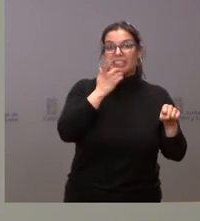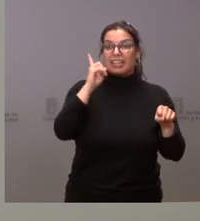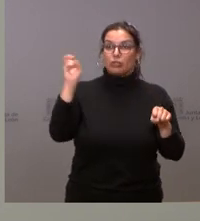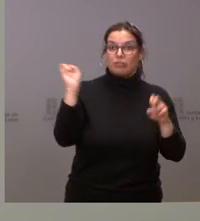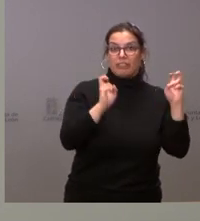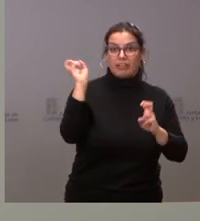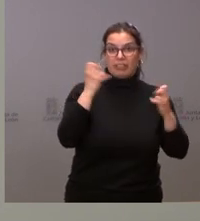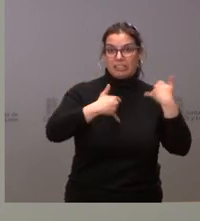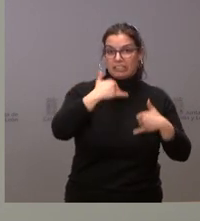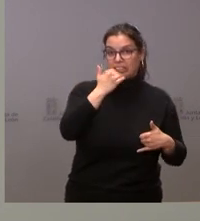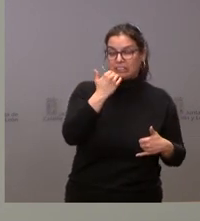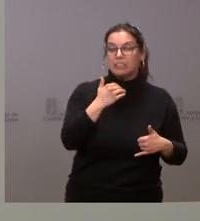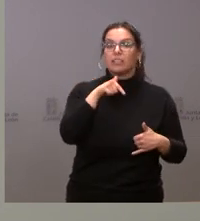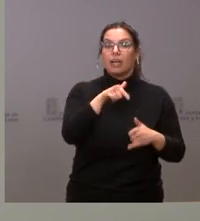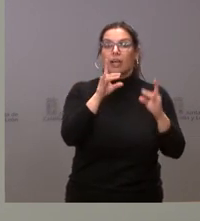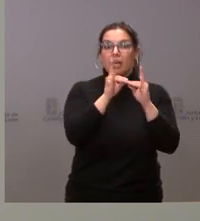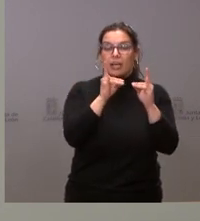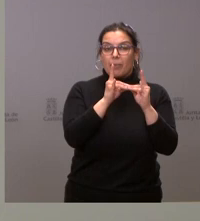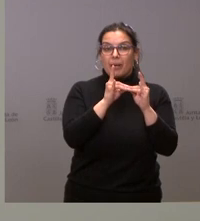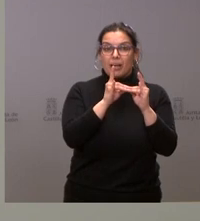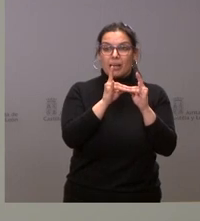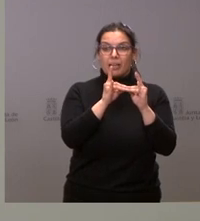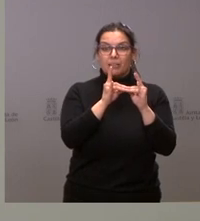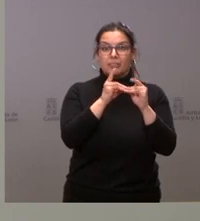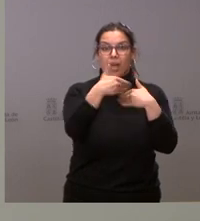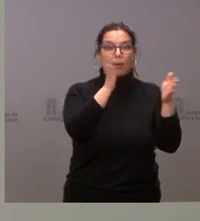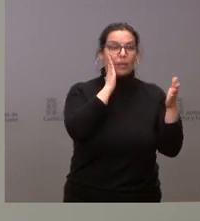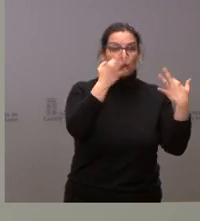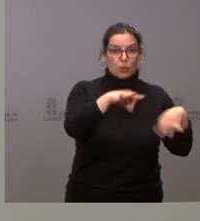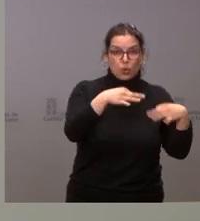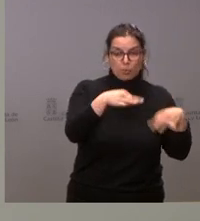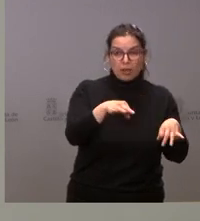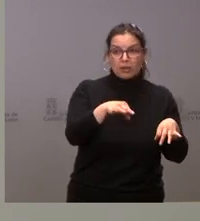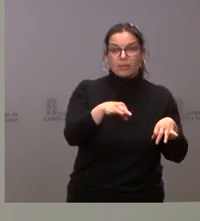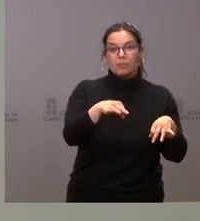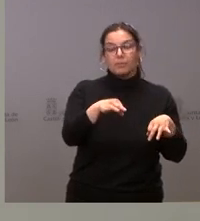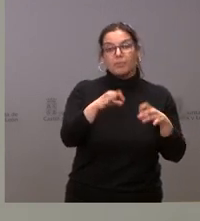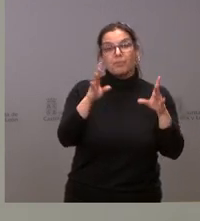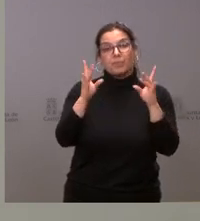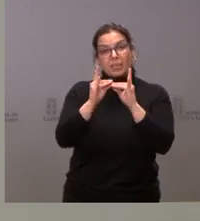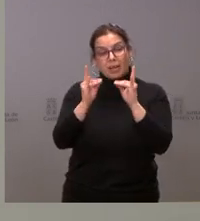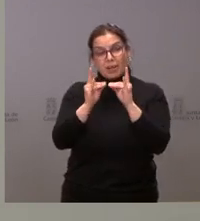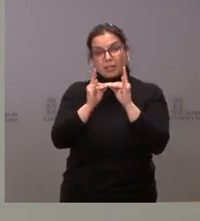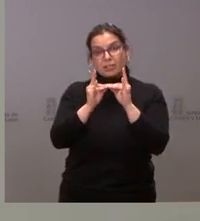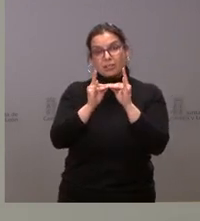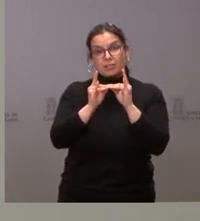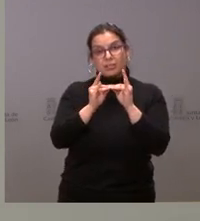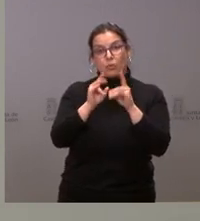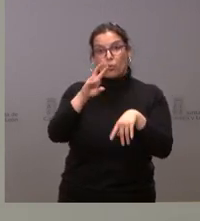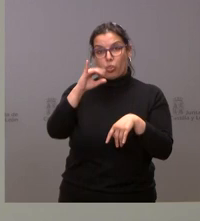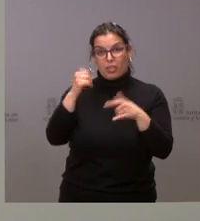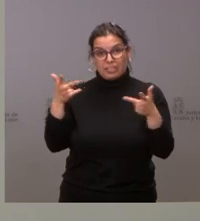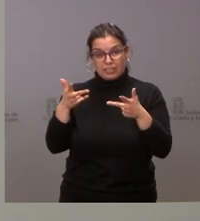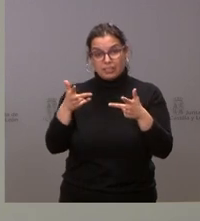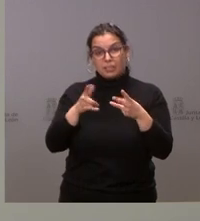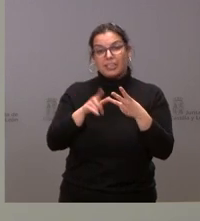Recordarán ustedes que entre camas de implanta, las camas en UCI y las